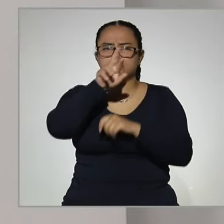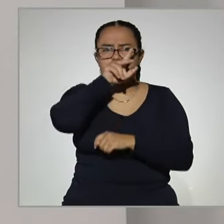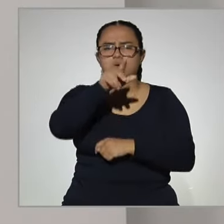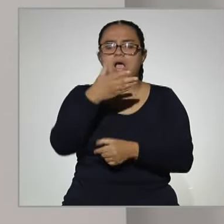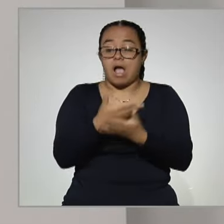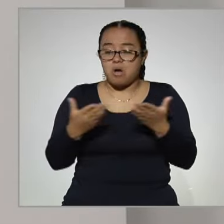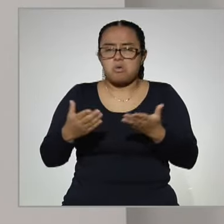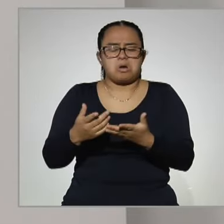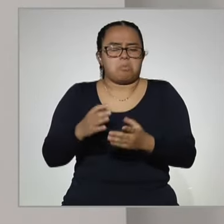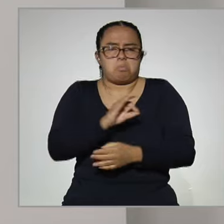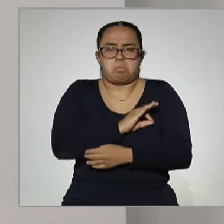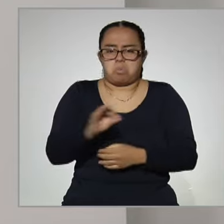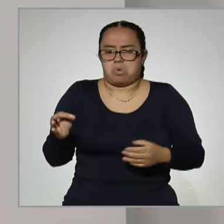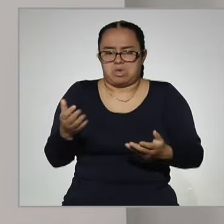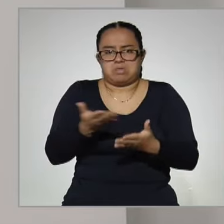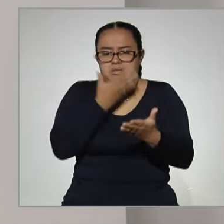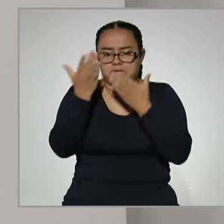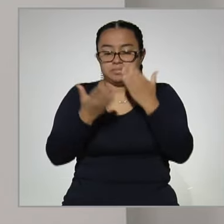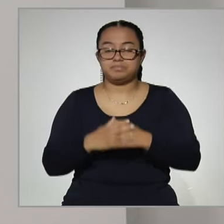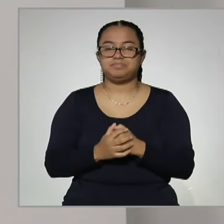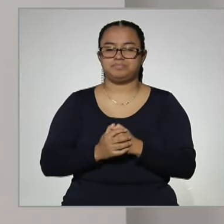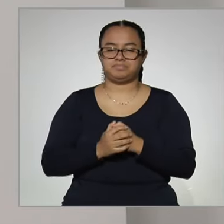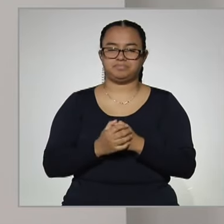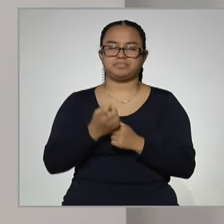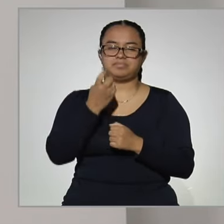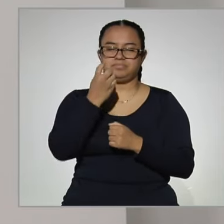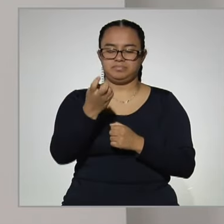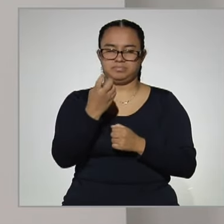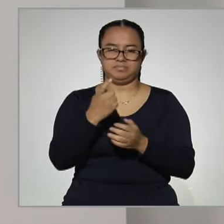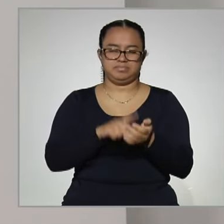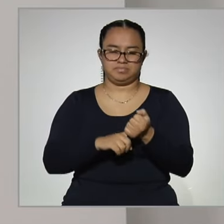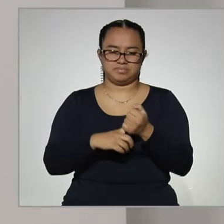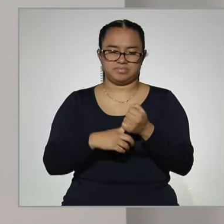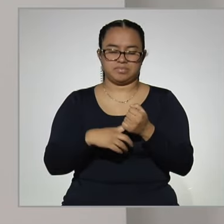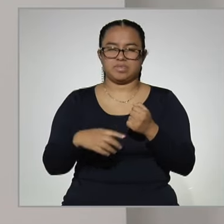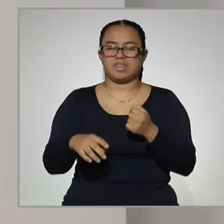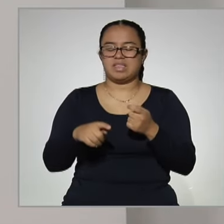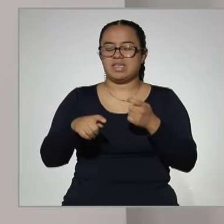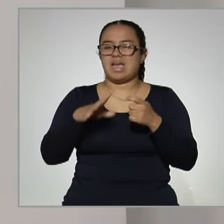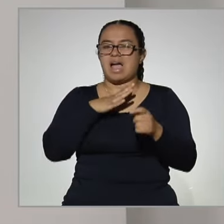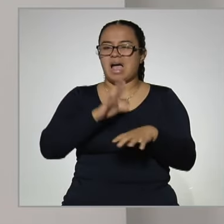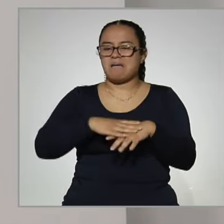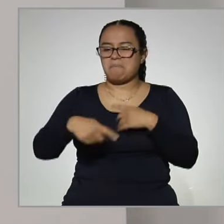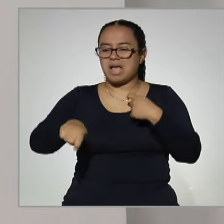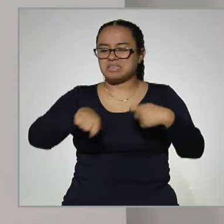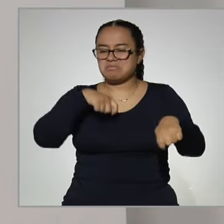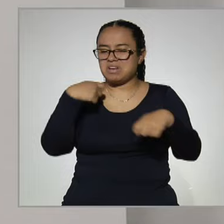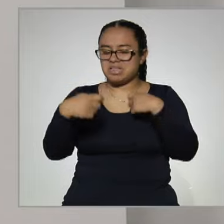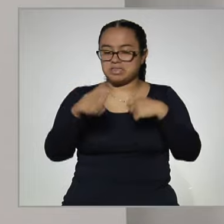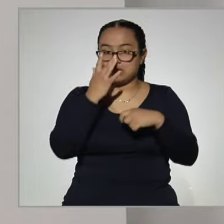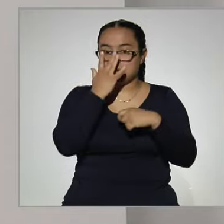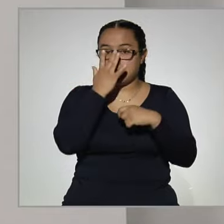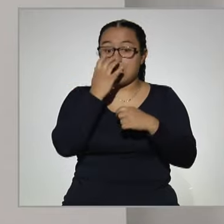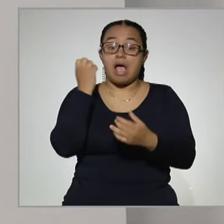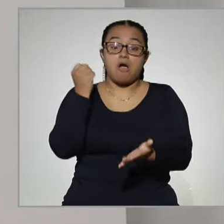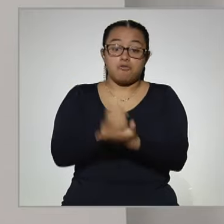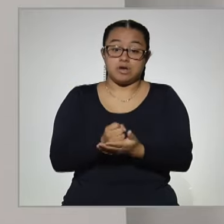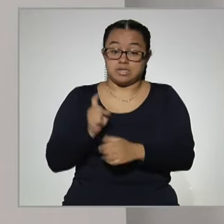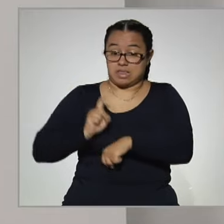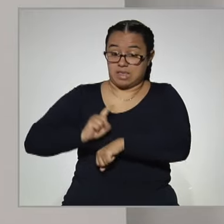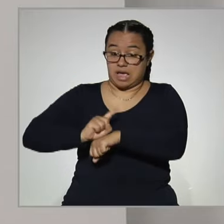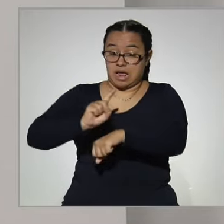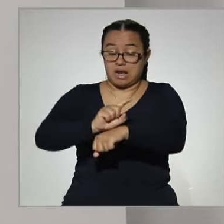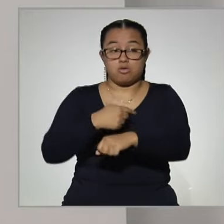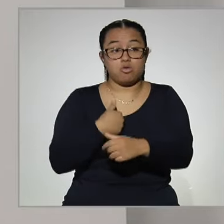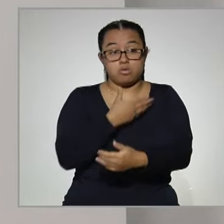En las modalidades no escolarizadas, que son mucho más flexibles, no es necesario acudir todos los días